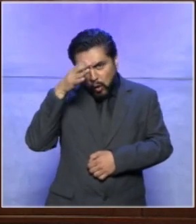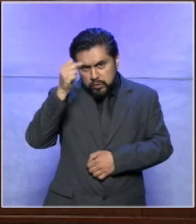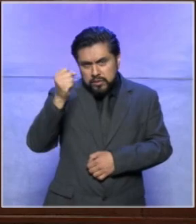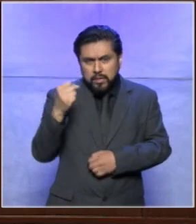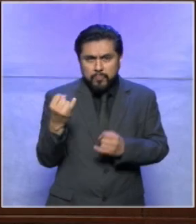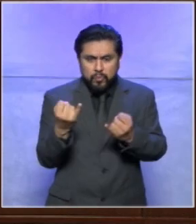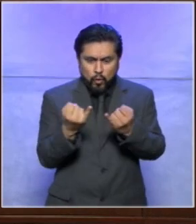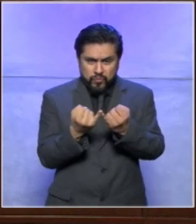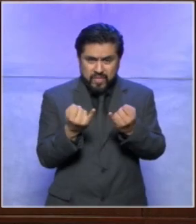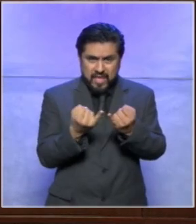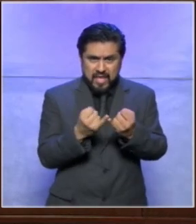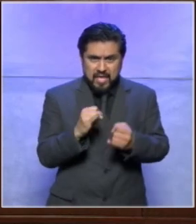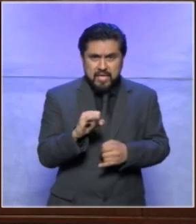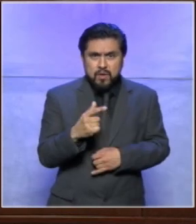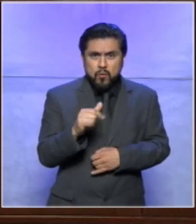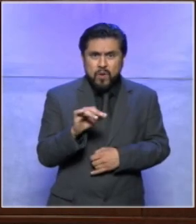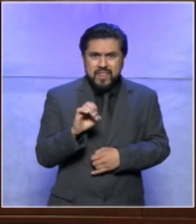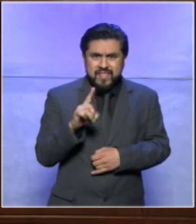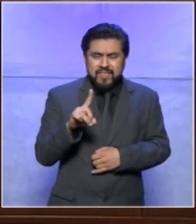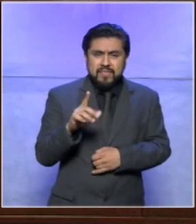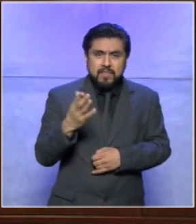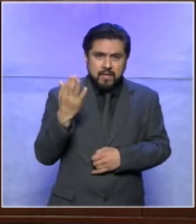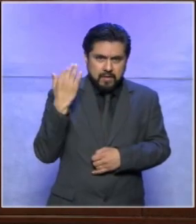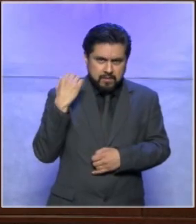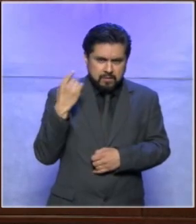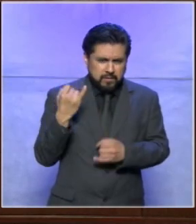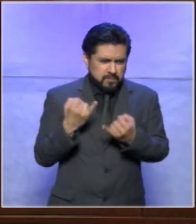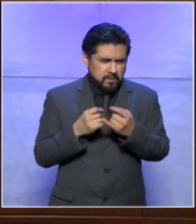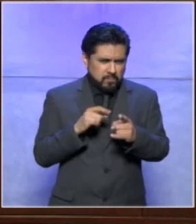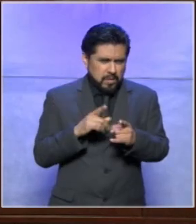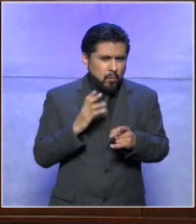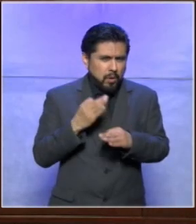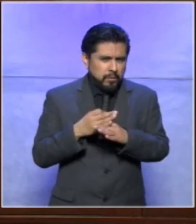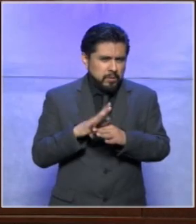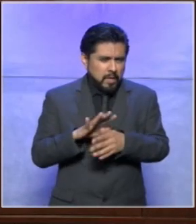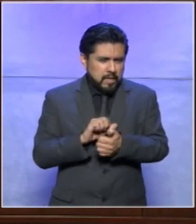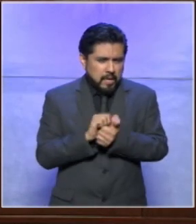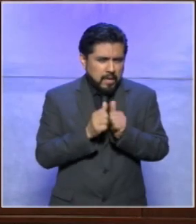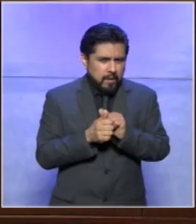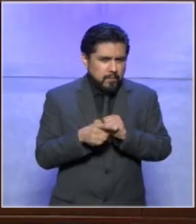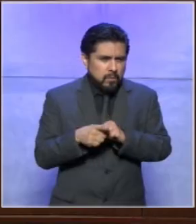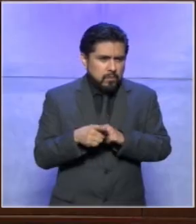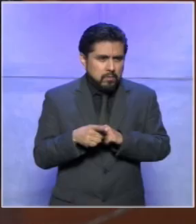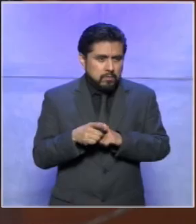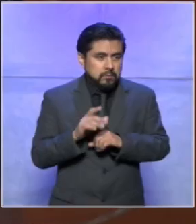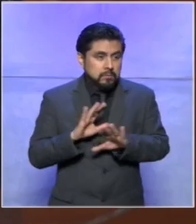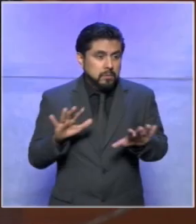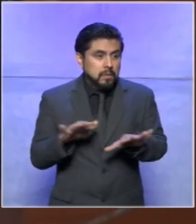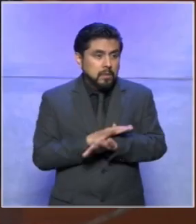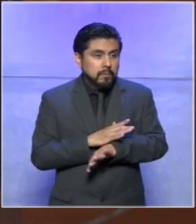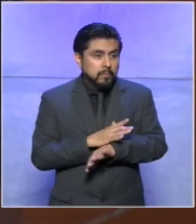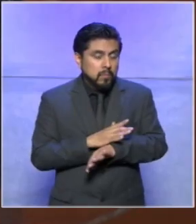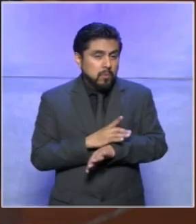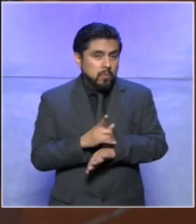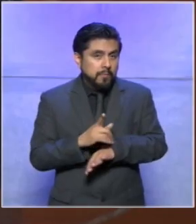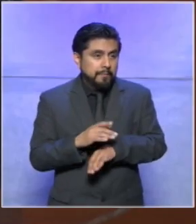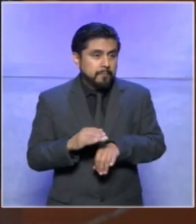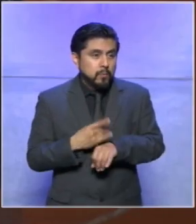de tú era igual para ti antes de participar en esto o ha cambiado ha cambiado porque